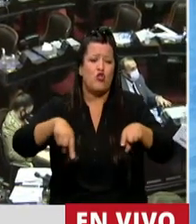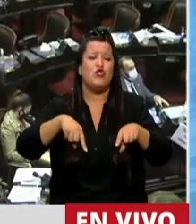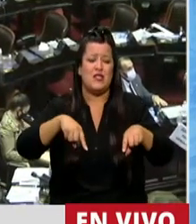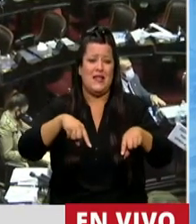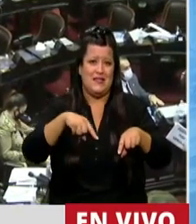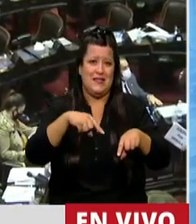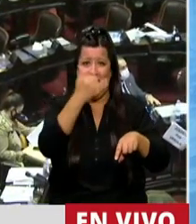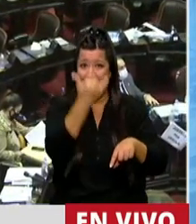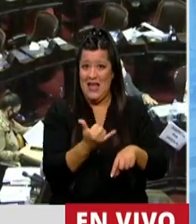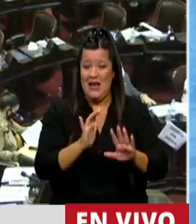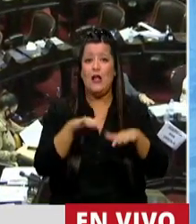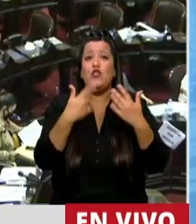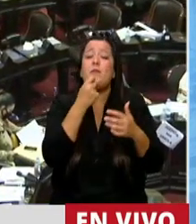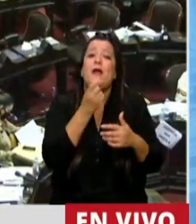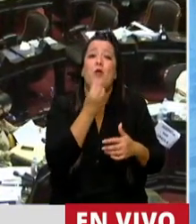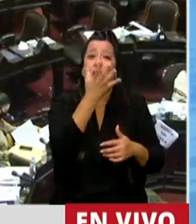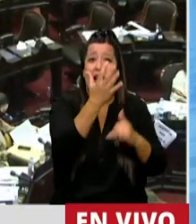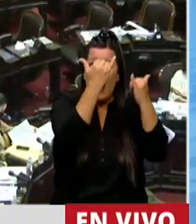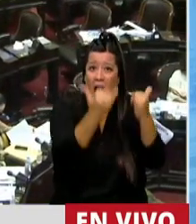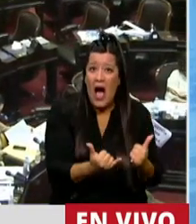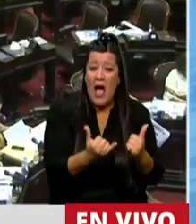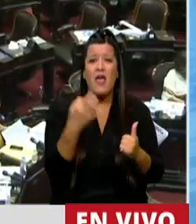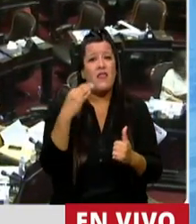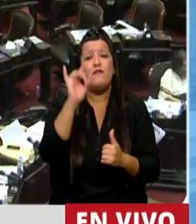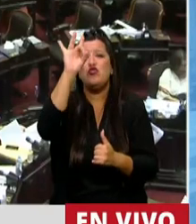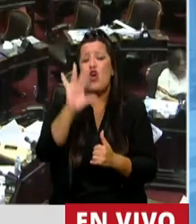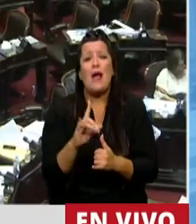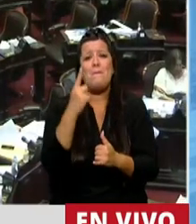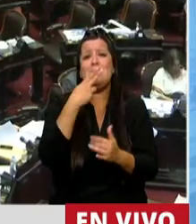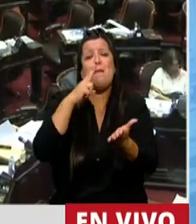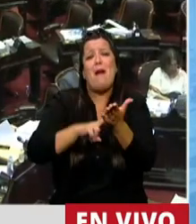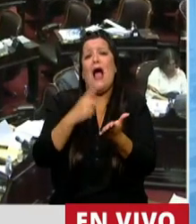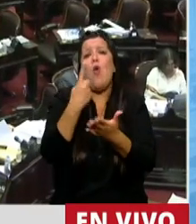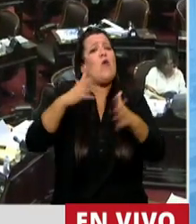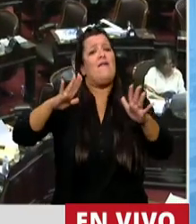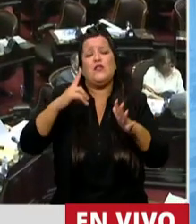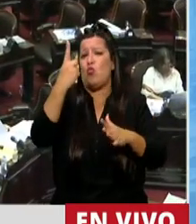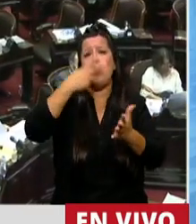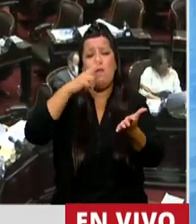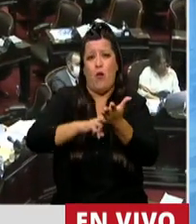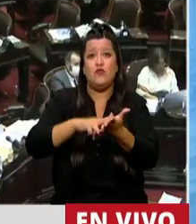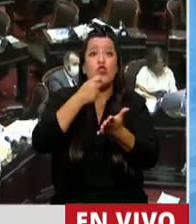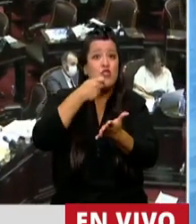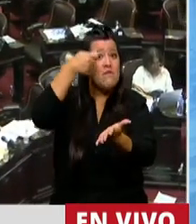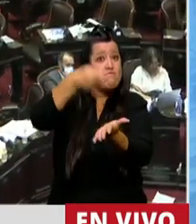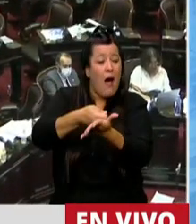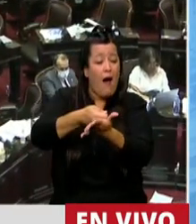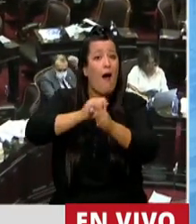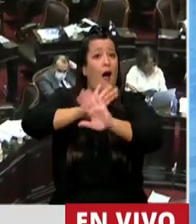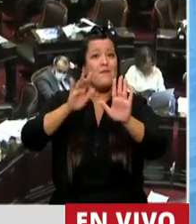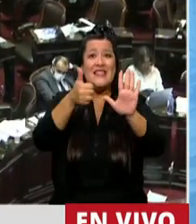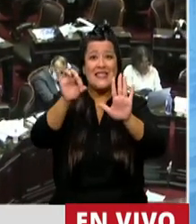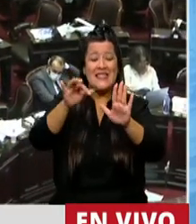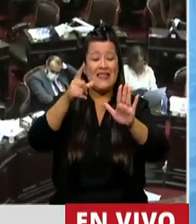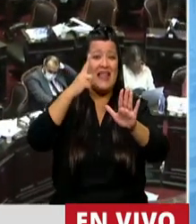Entonces, el que lo declara tendrá que pagar un solo impuesto por única vez, si lo hace dentro de los